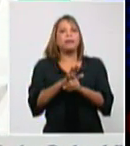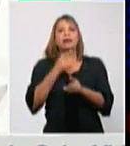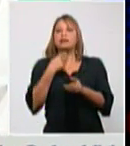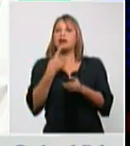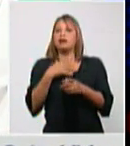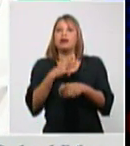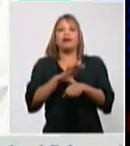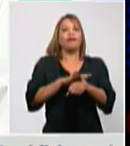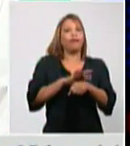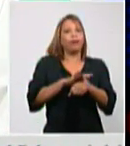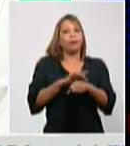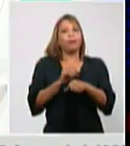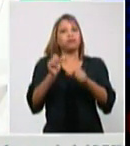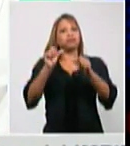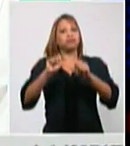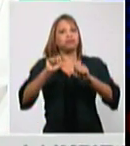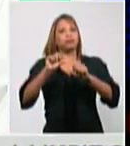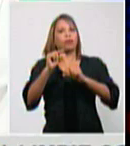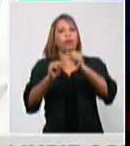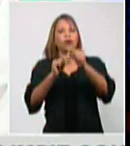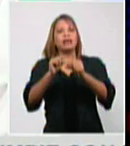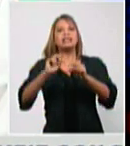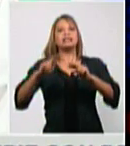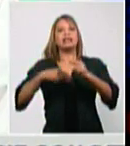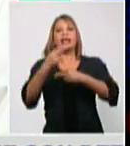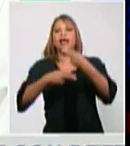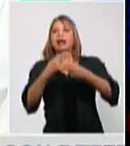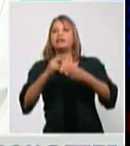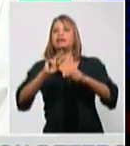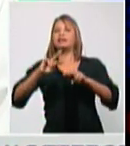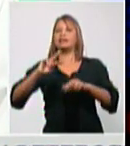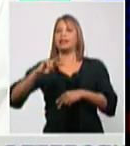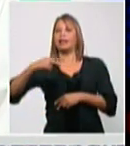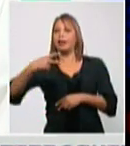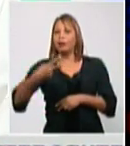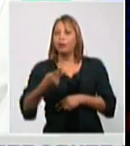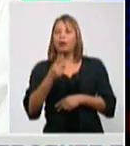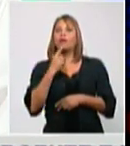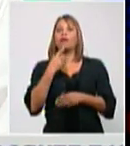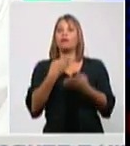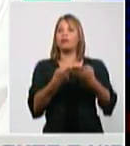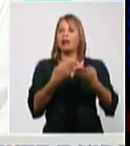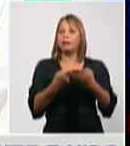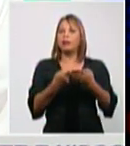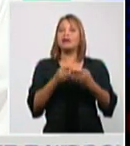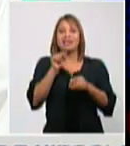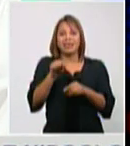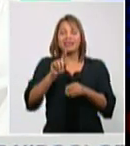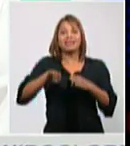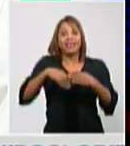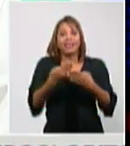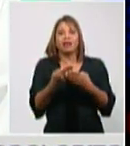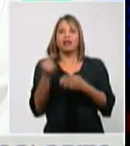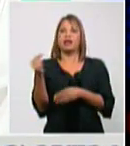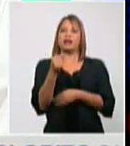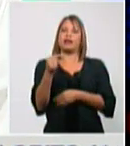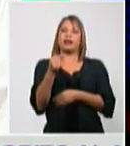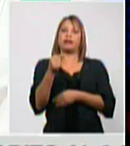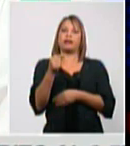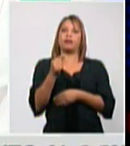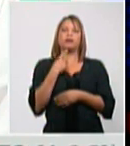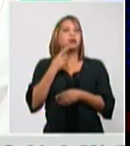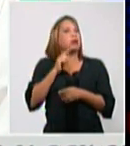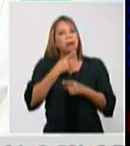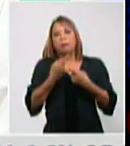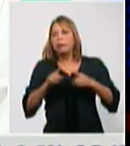PCR ese día, y volvió a ser negativo. No obstante, se ingresa y se